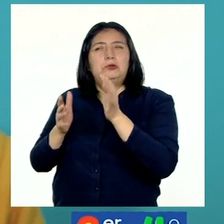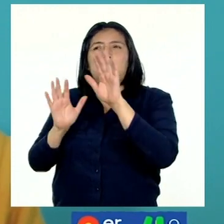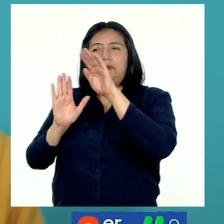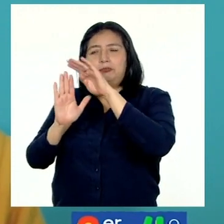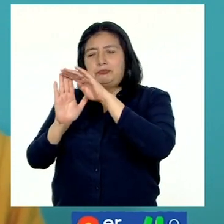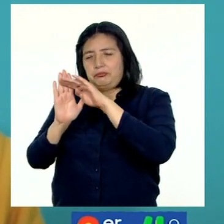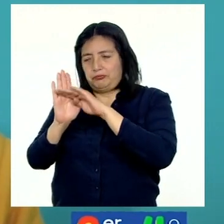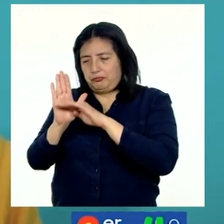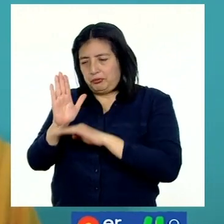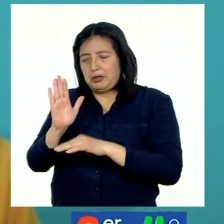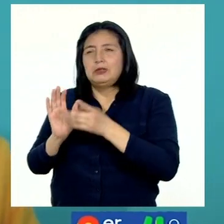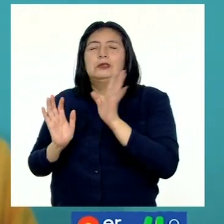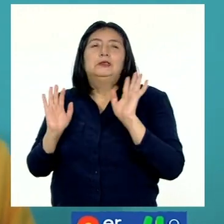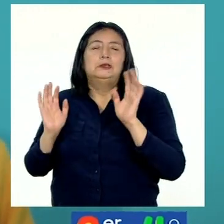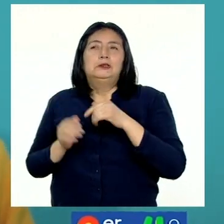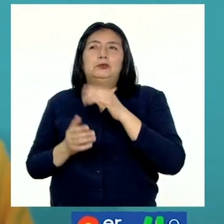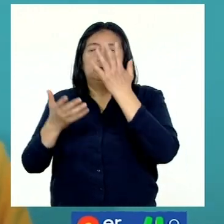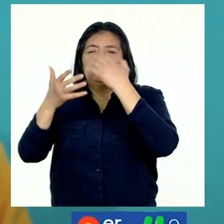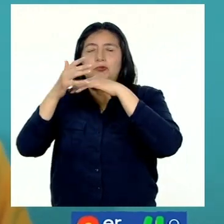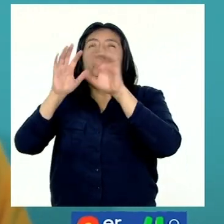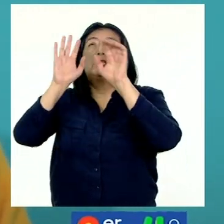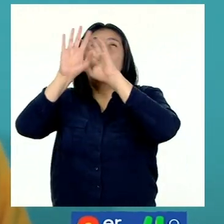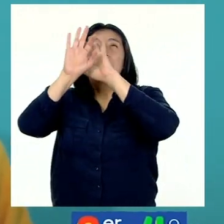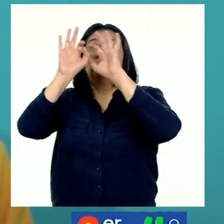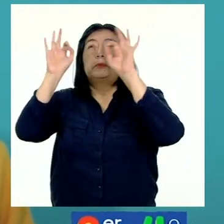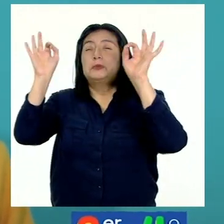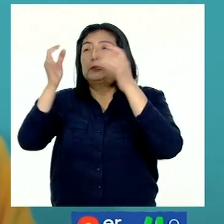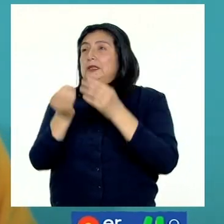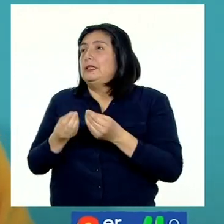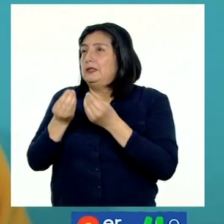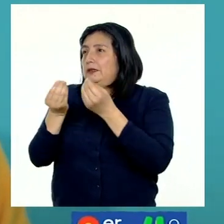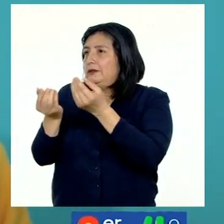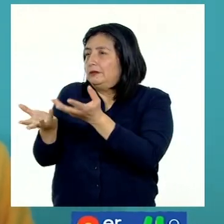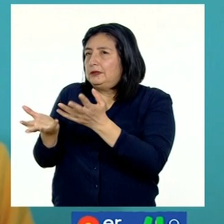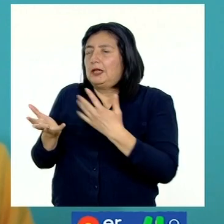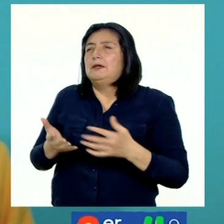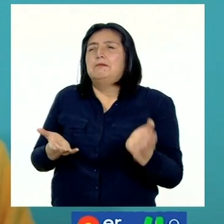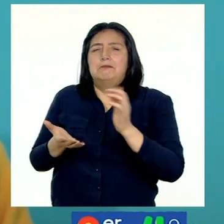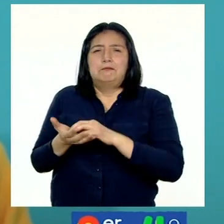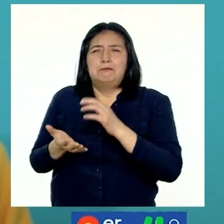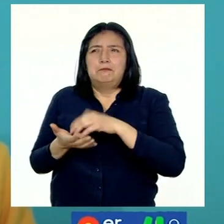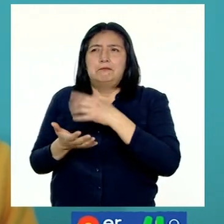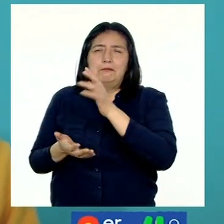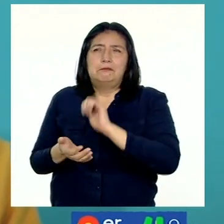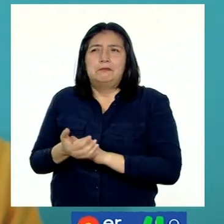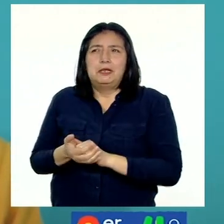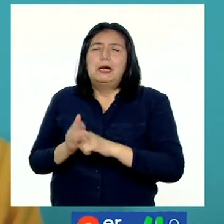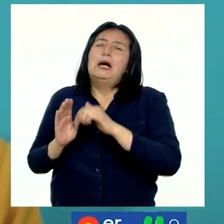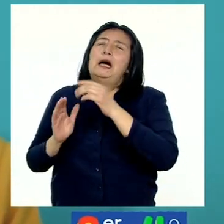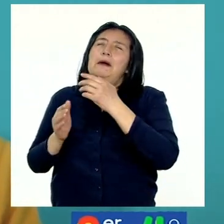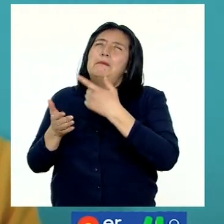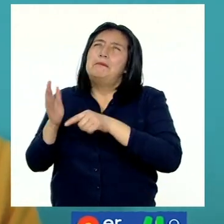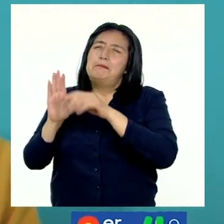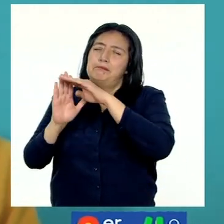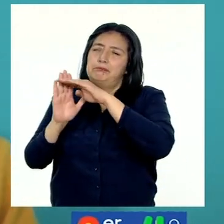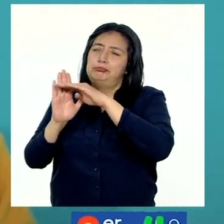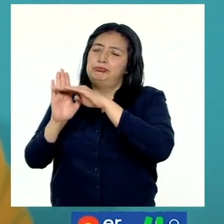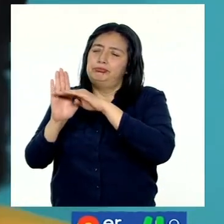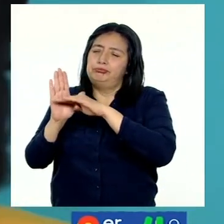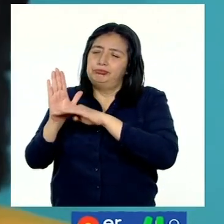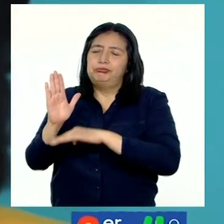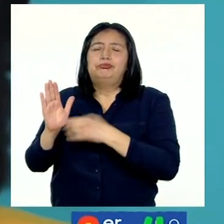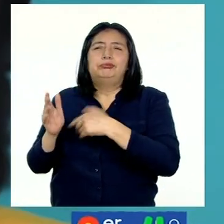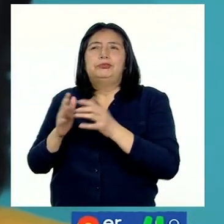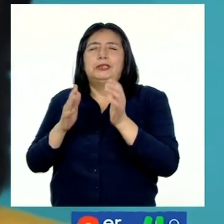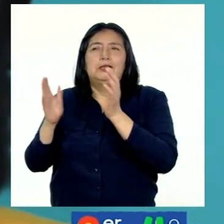bastante, ¿no? O un cielo despejado genera entonces mayor descenso de la temperatura del aire.